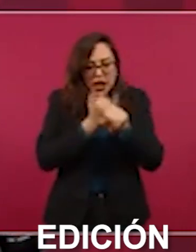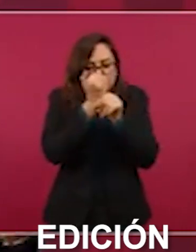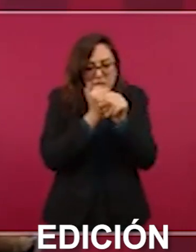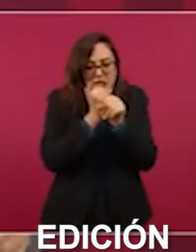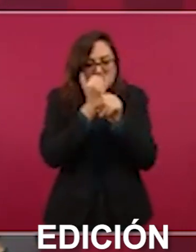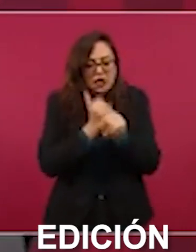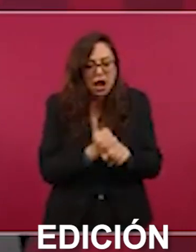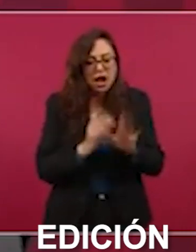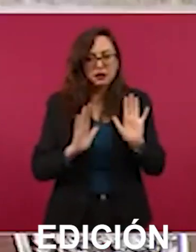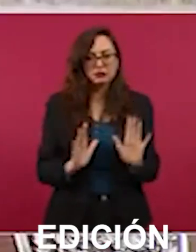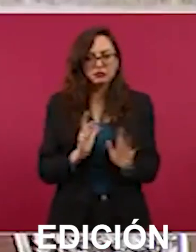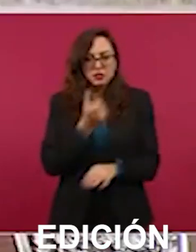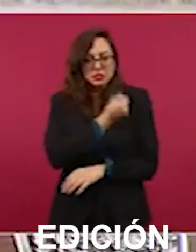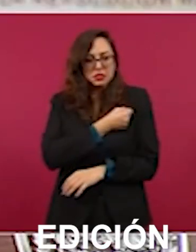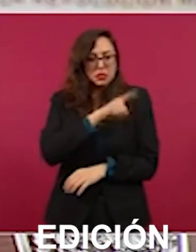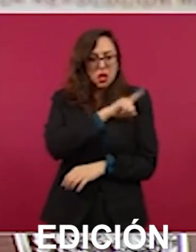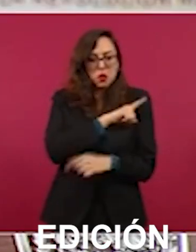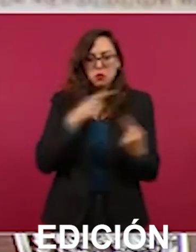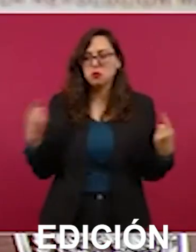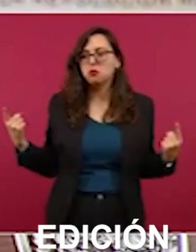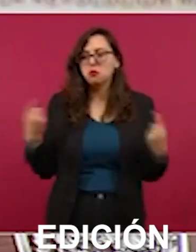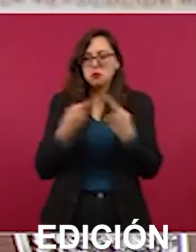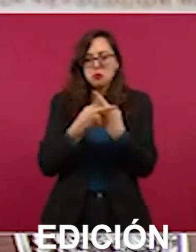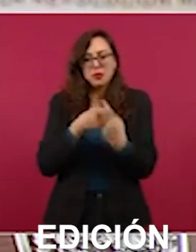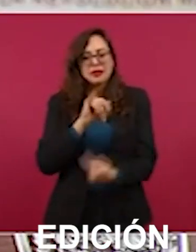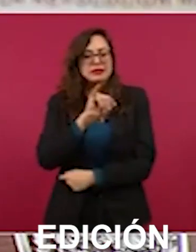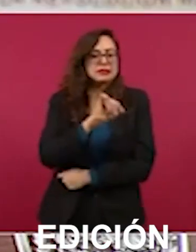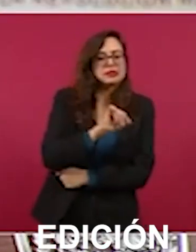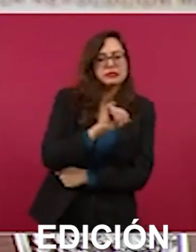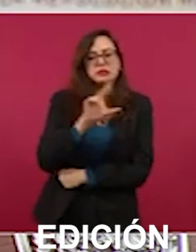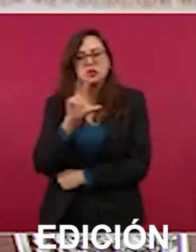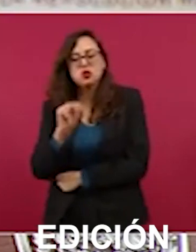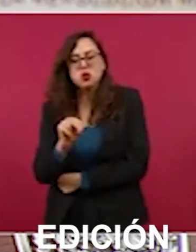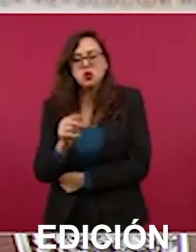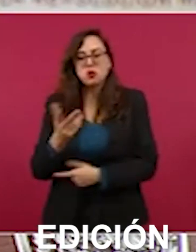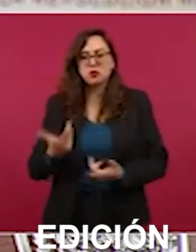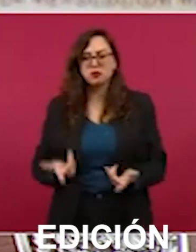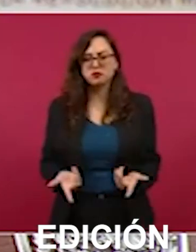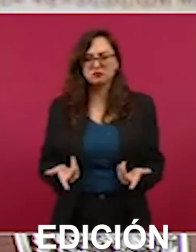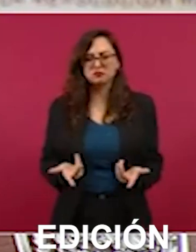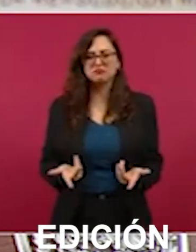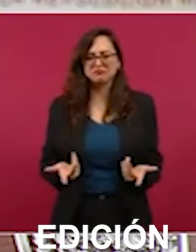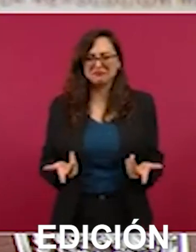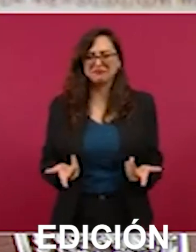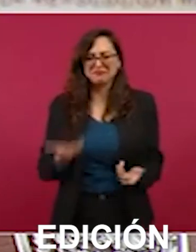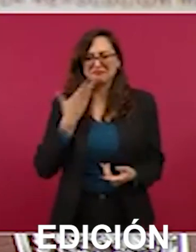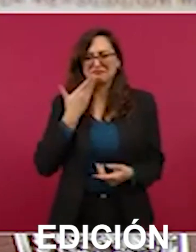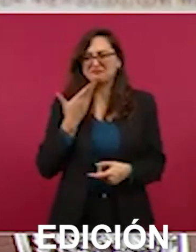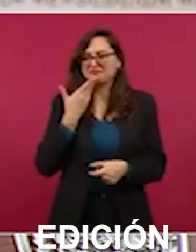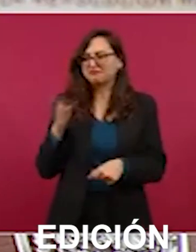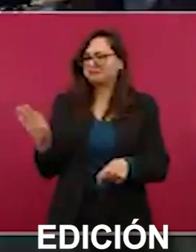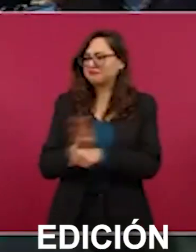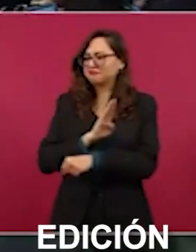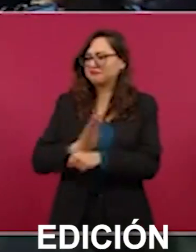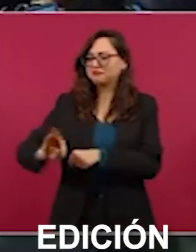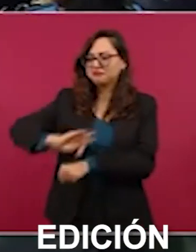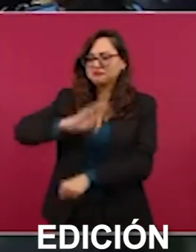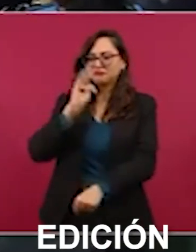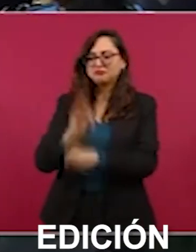estudio y esto es bueno no sólo para los consumidores mexicanos